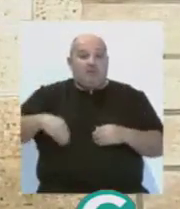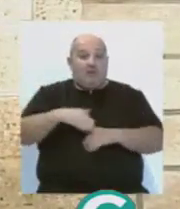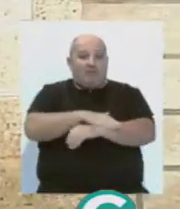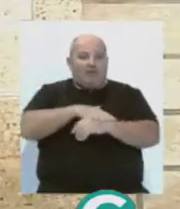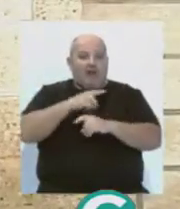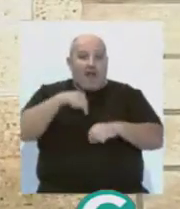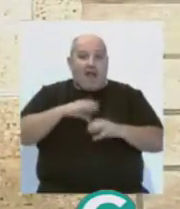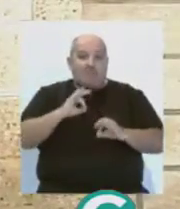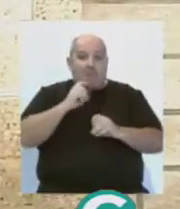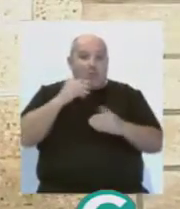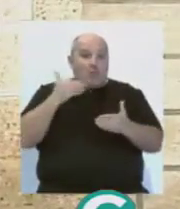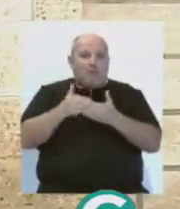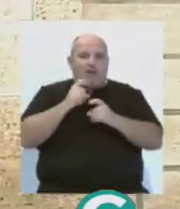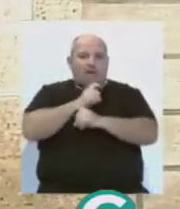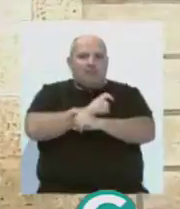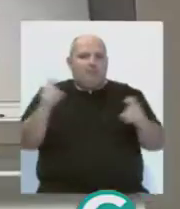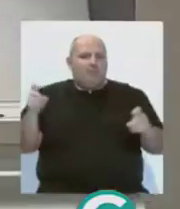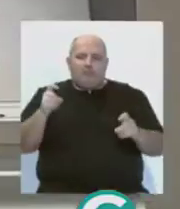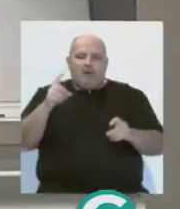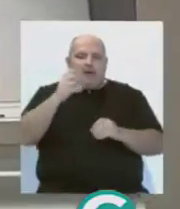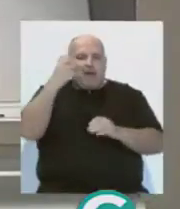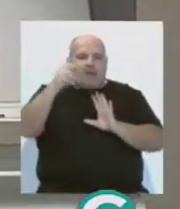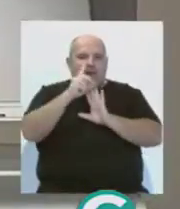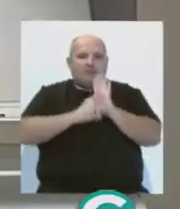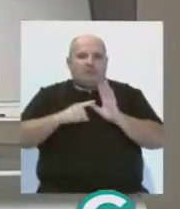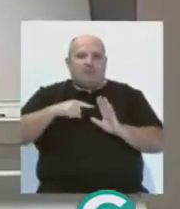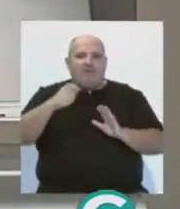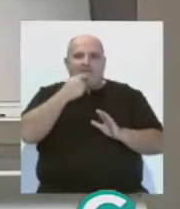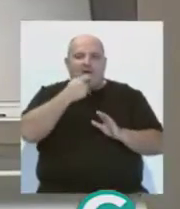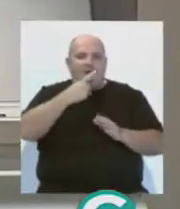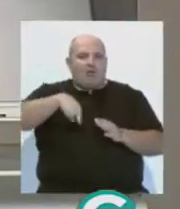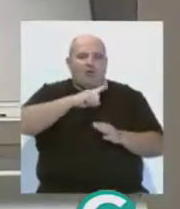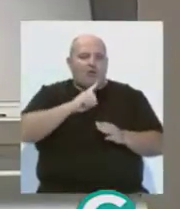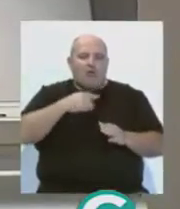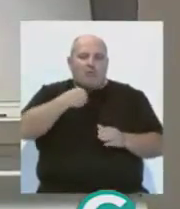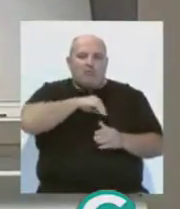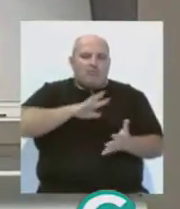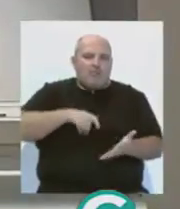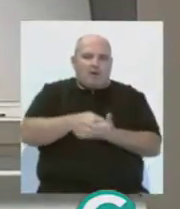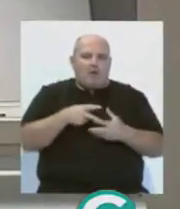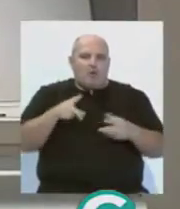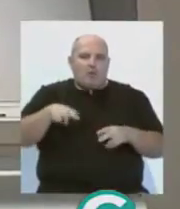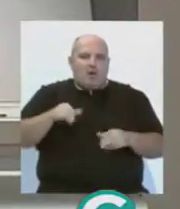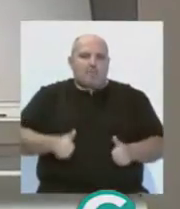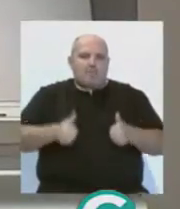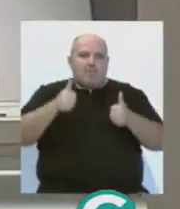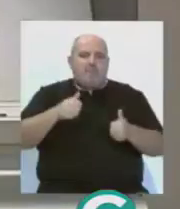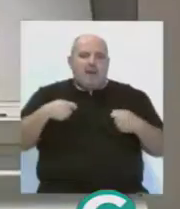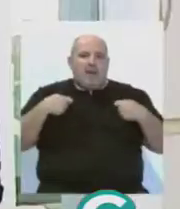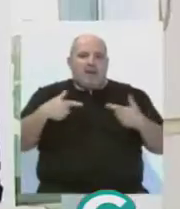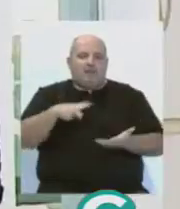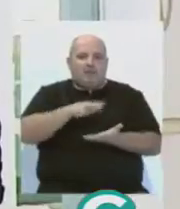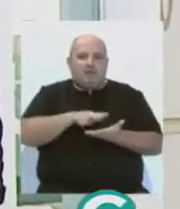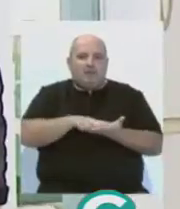anuncia que reformará la ley hipotecaria mediante un real decreto ley para que los españoles no paguen nunca más los gastos